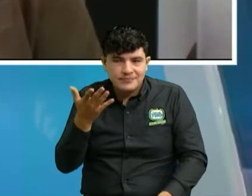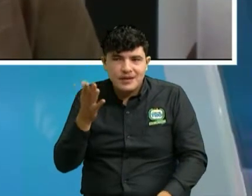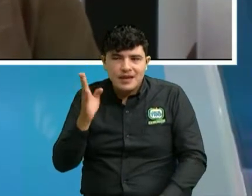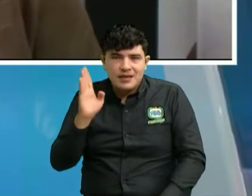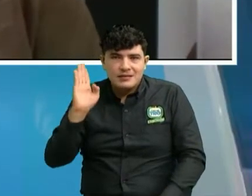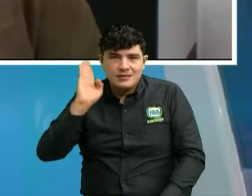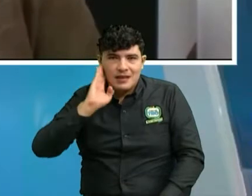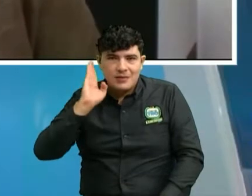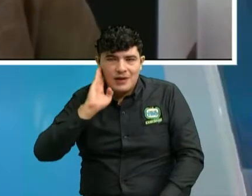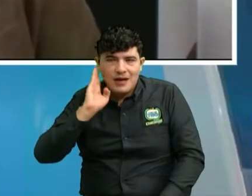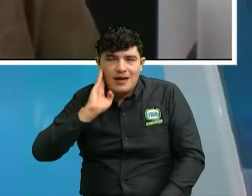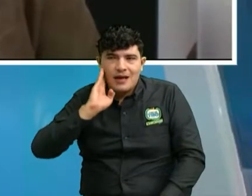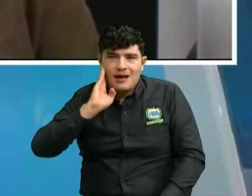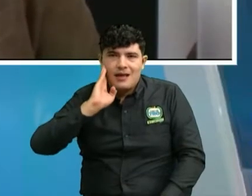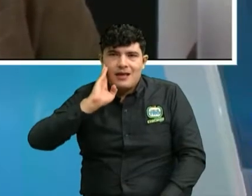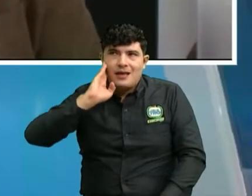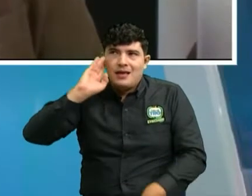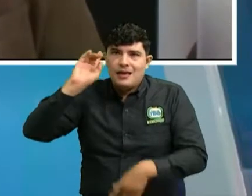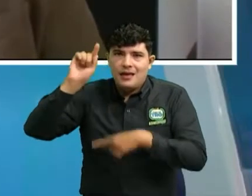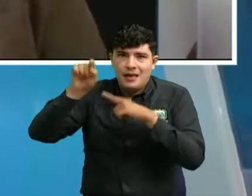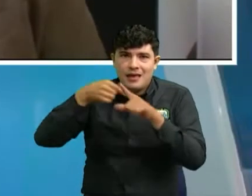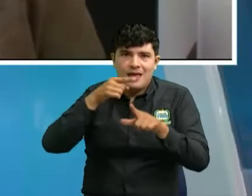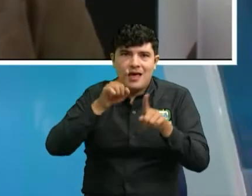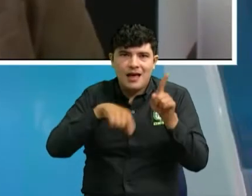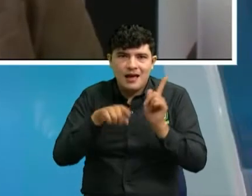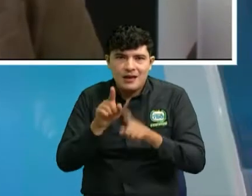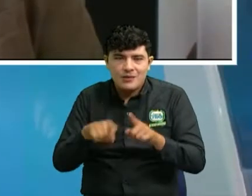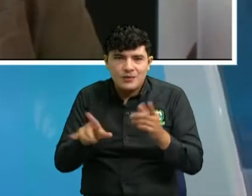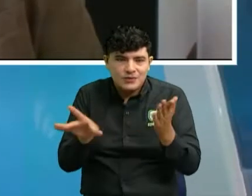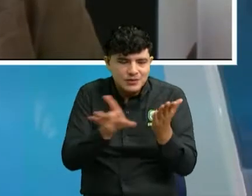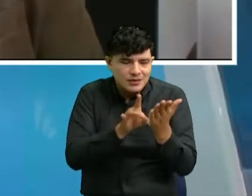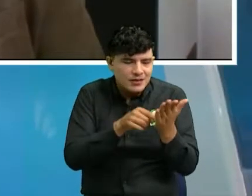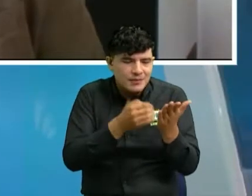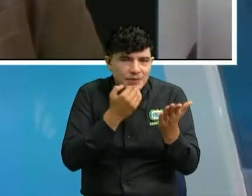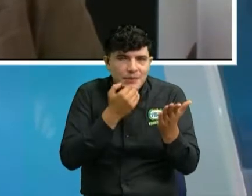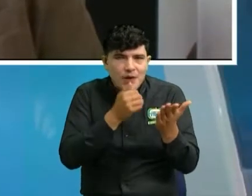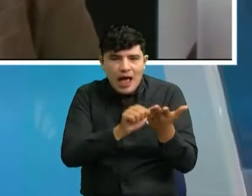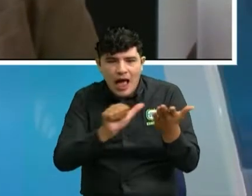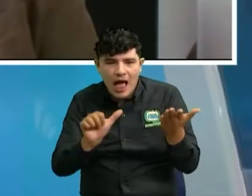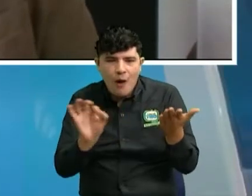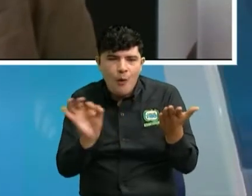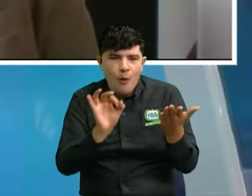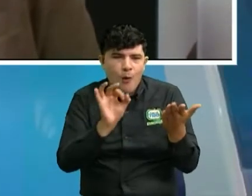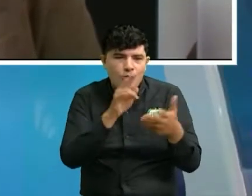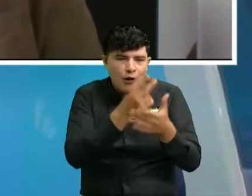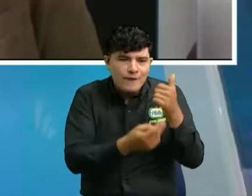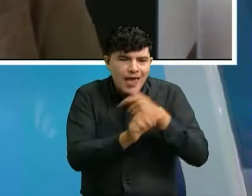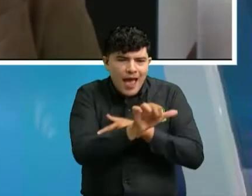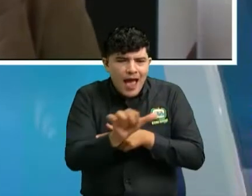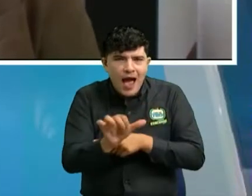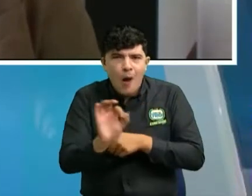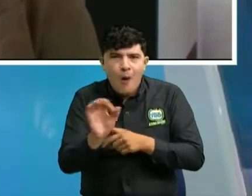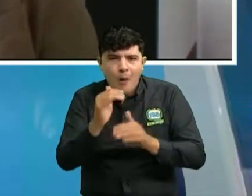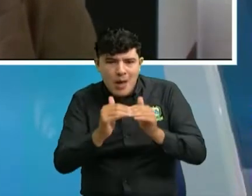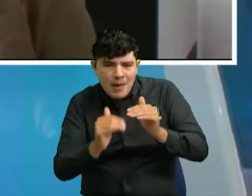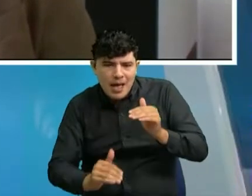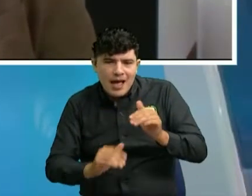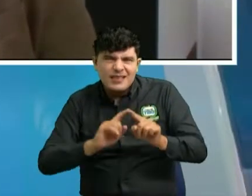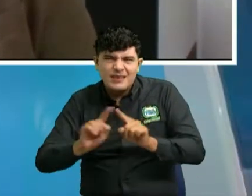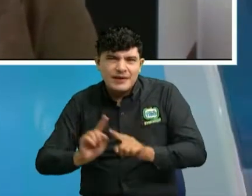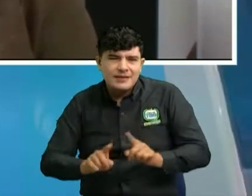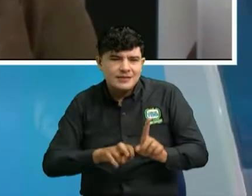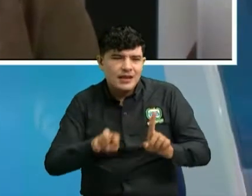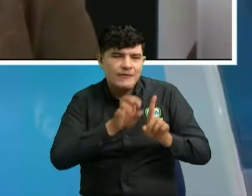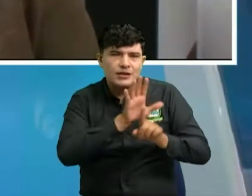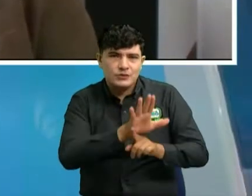vienen con réplicas triple A doble A y ahí van bajando la calidad de estos